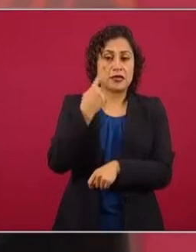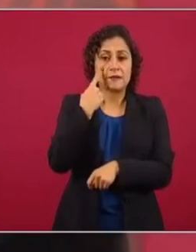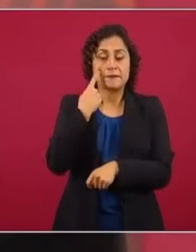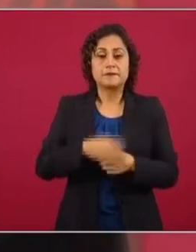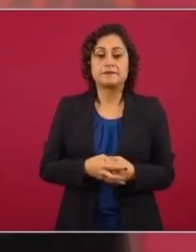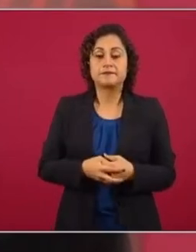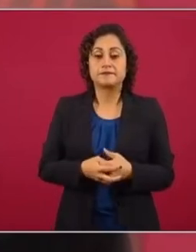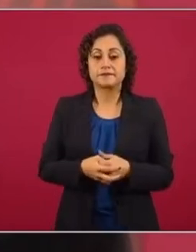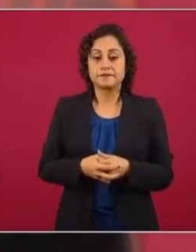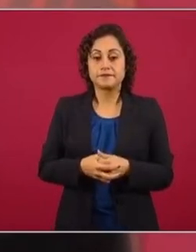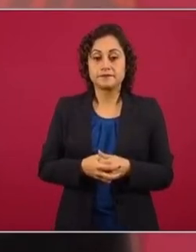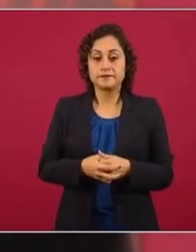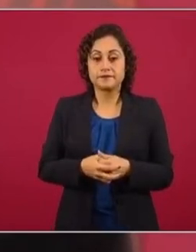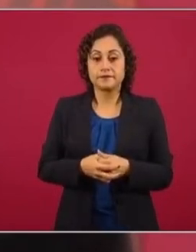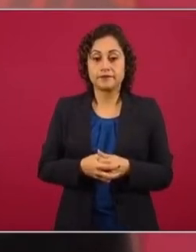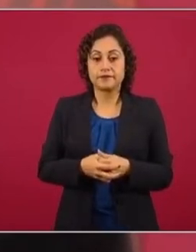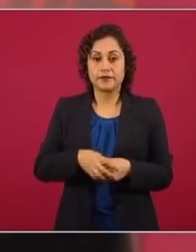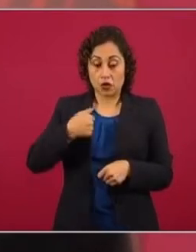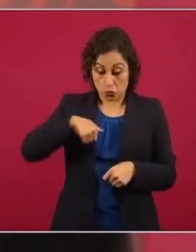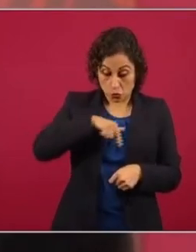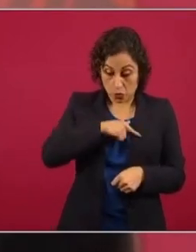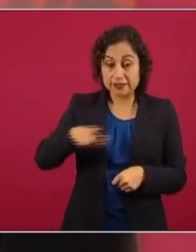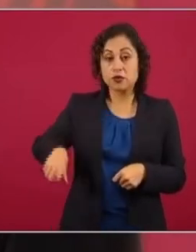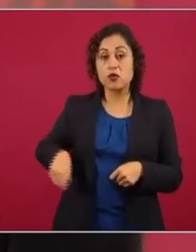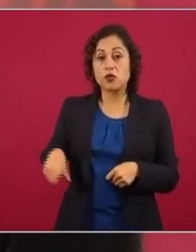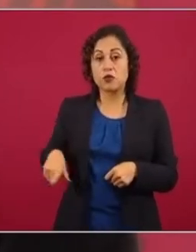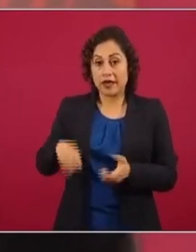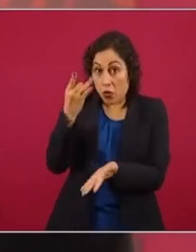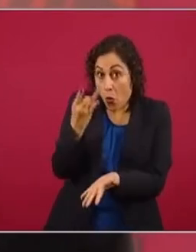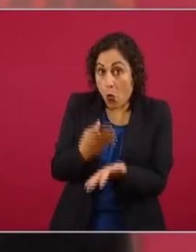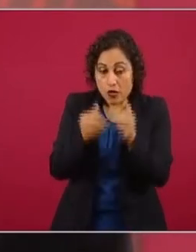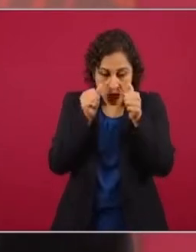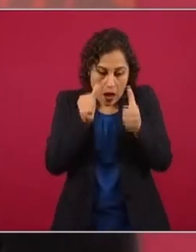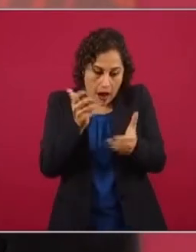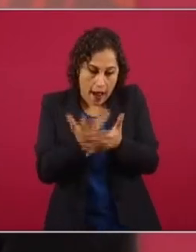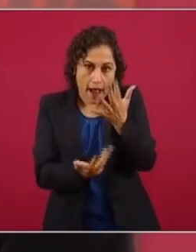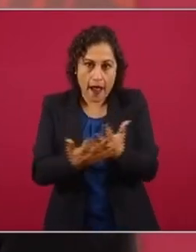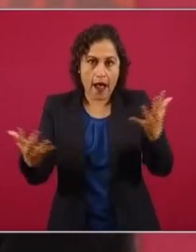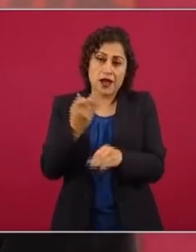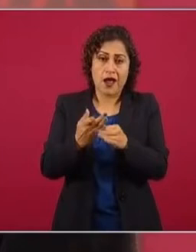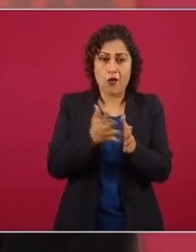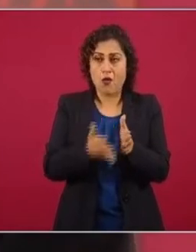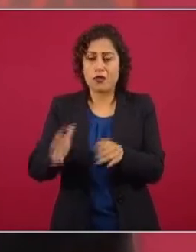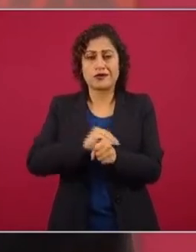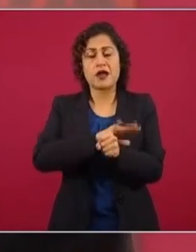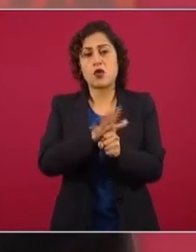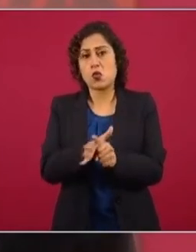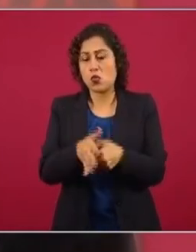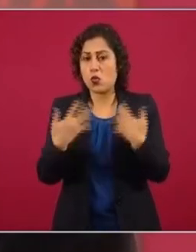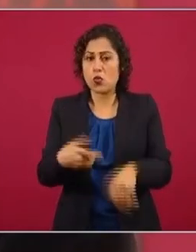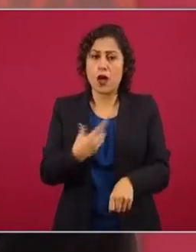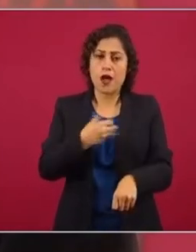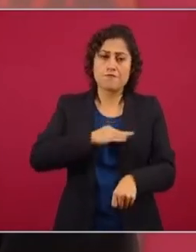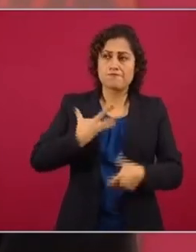solo de nuestras acciones que nos estamos aplicando a fondo, es lo de la pandemia. Eso sí,